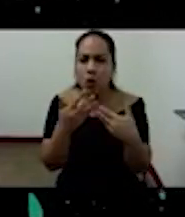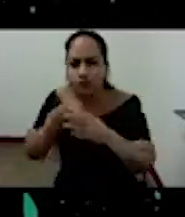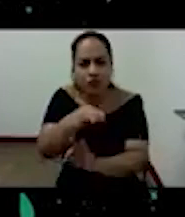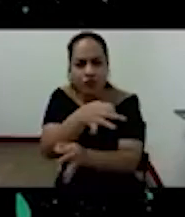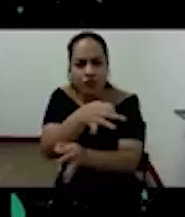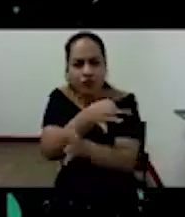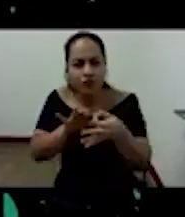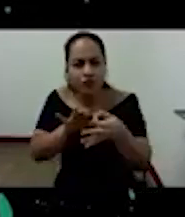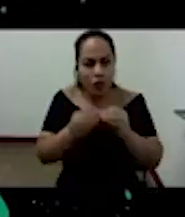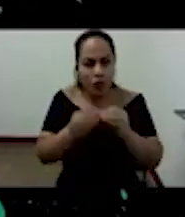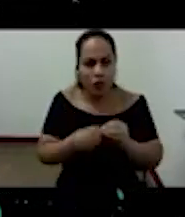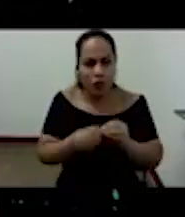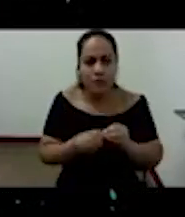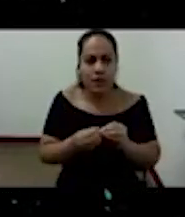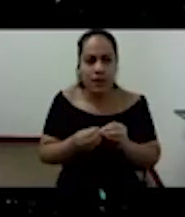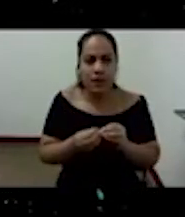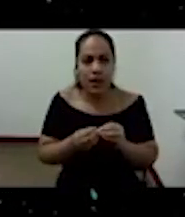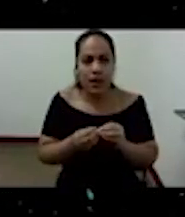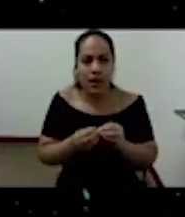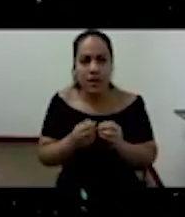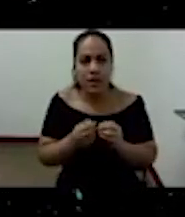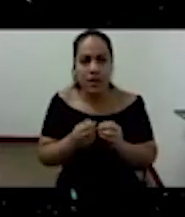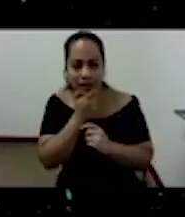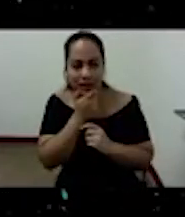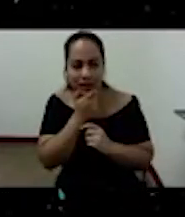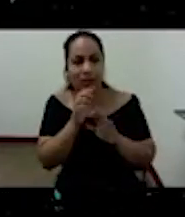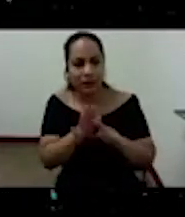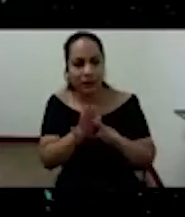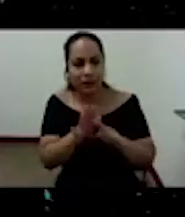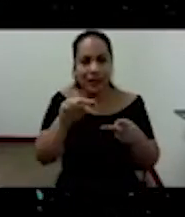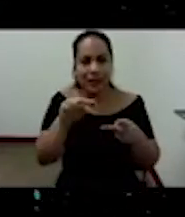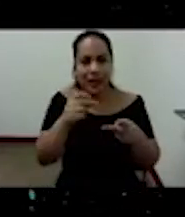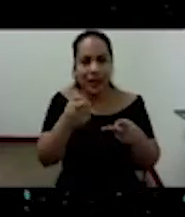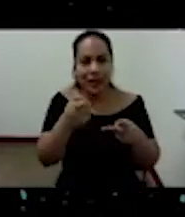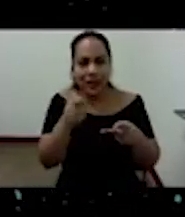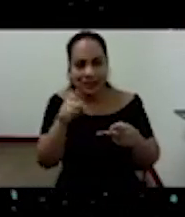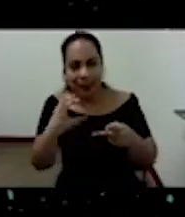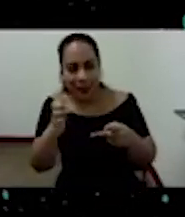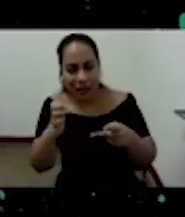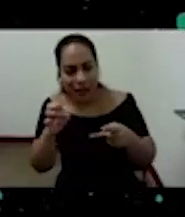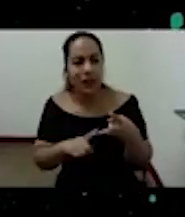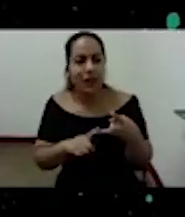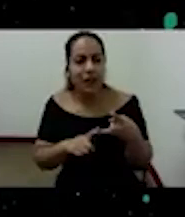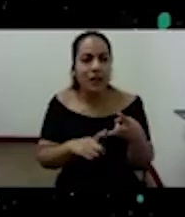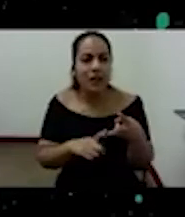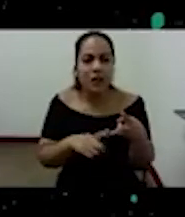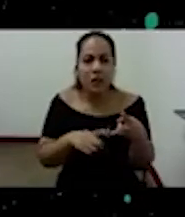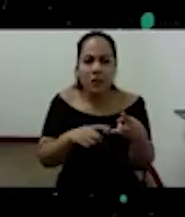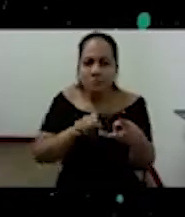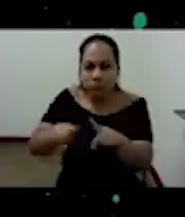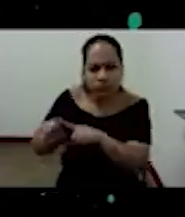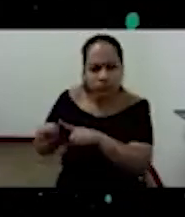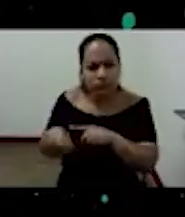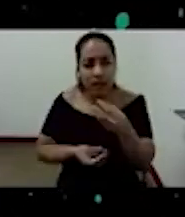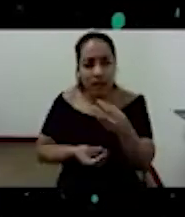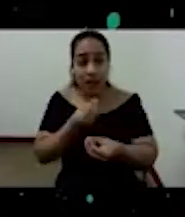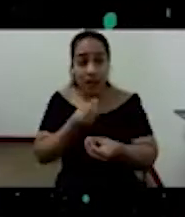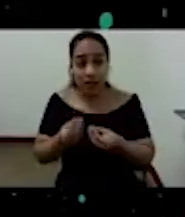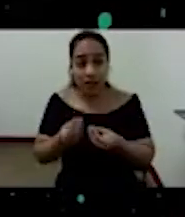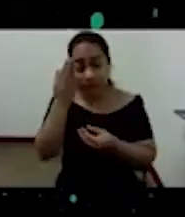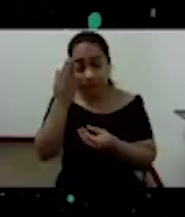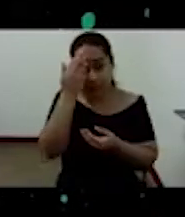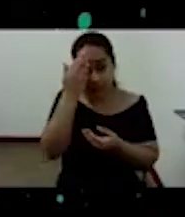Hiroshima Nagasaki han sido para como naturalmente